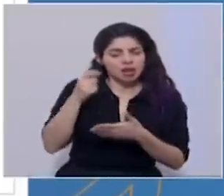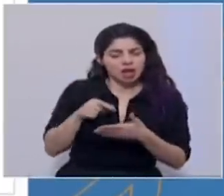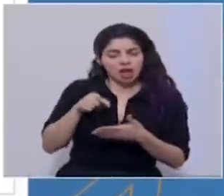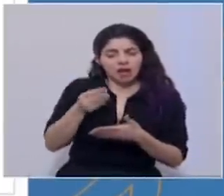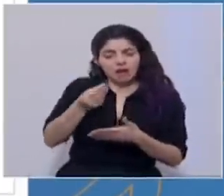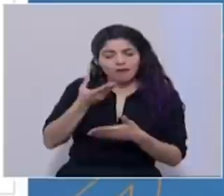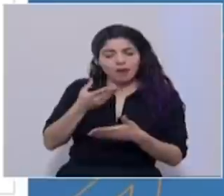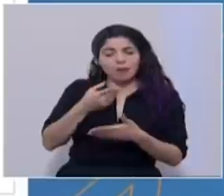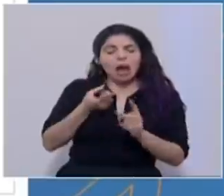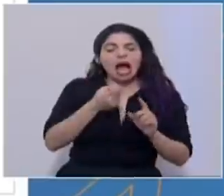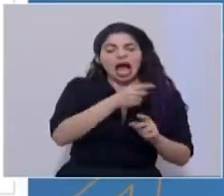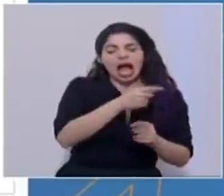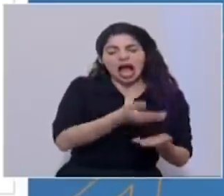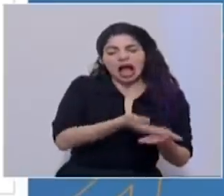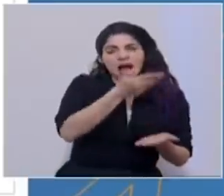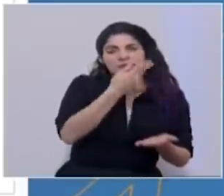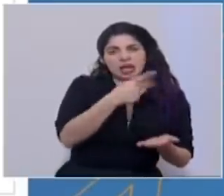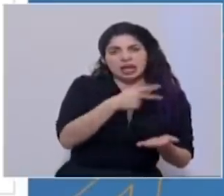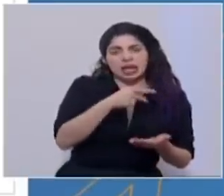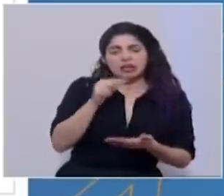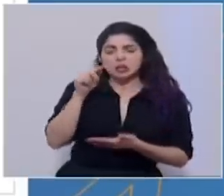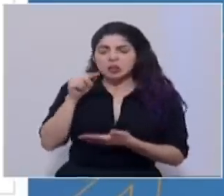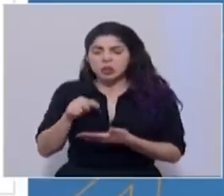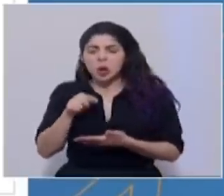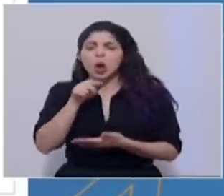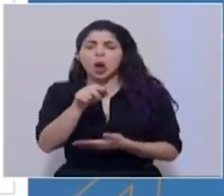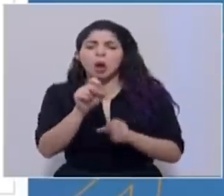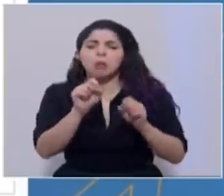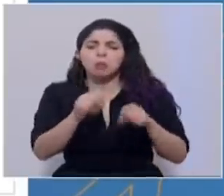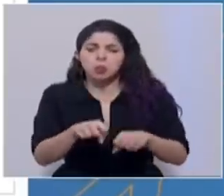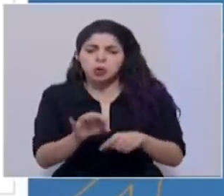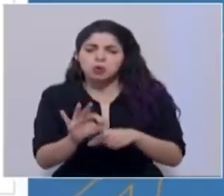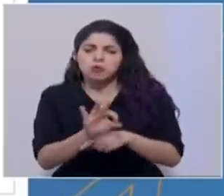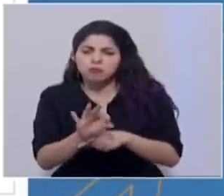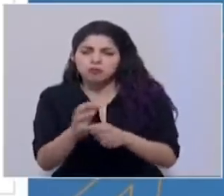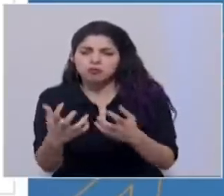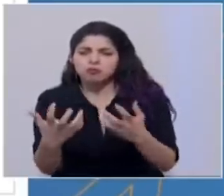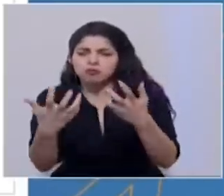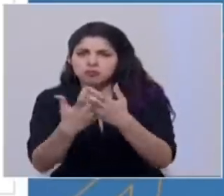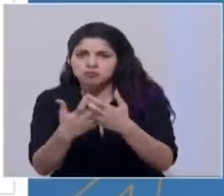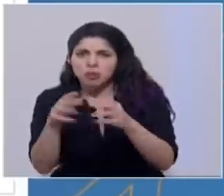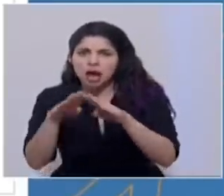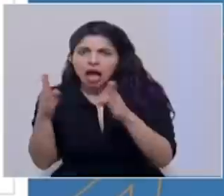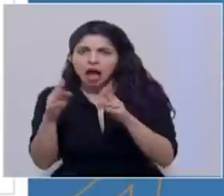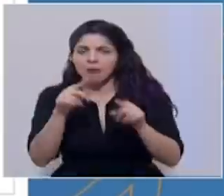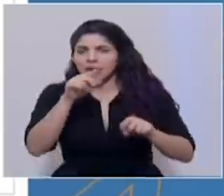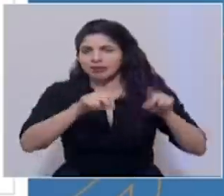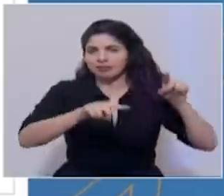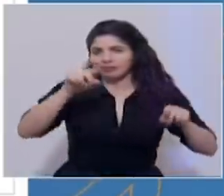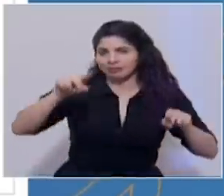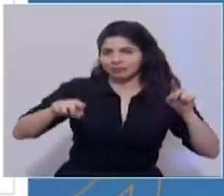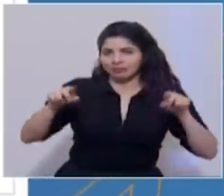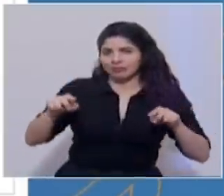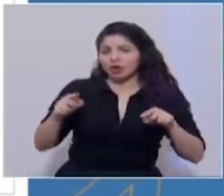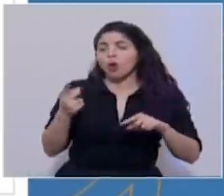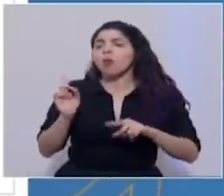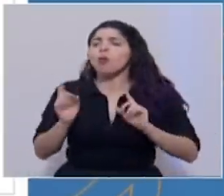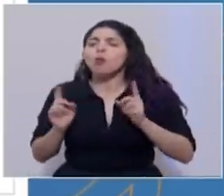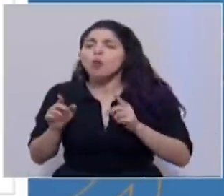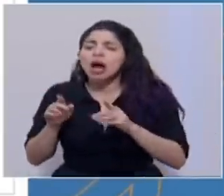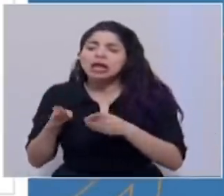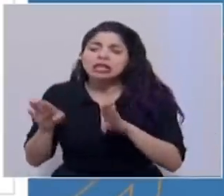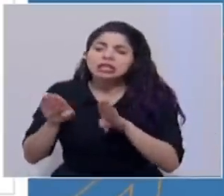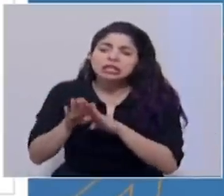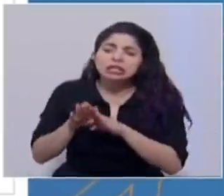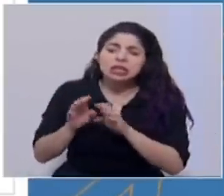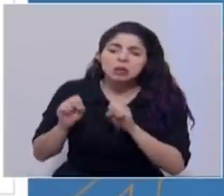decir cuáles son de mayor riesgo, cuáles pueden funcionar en fase de apertura, cuáles en fase de cierre, dependiendo de